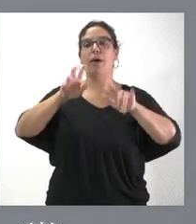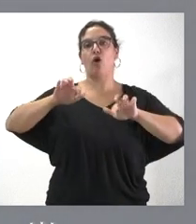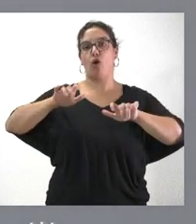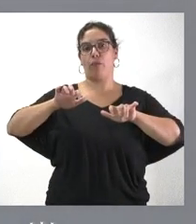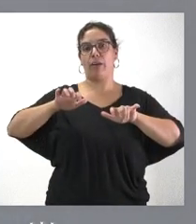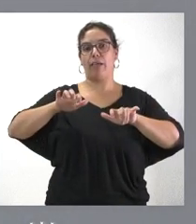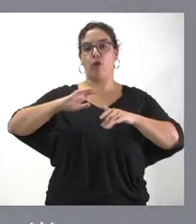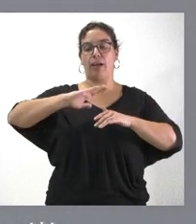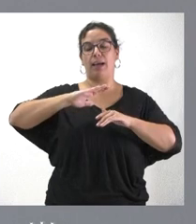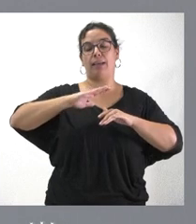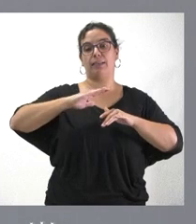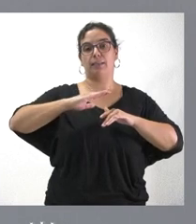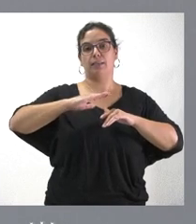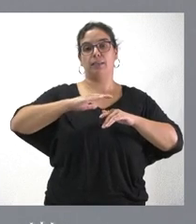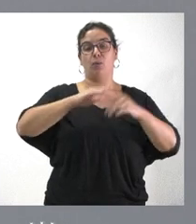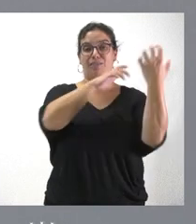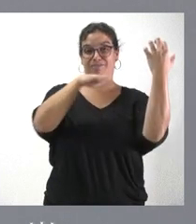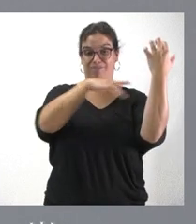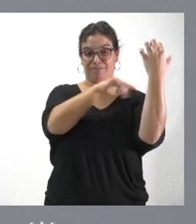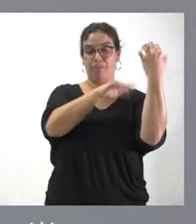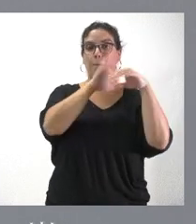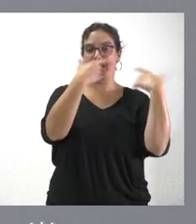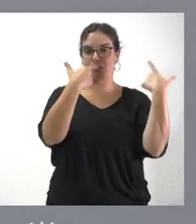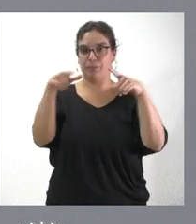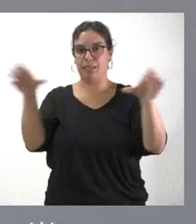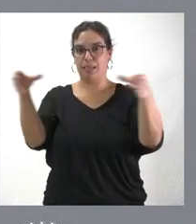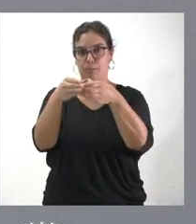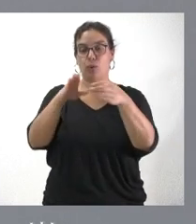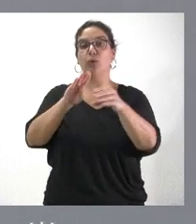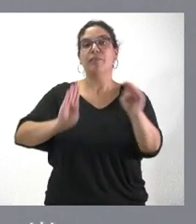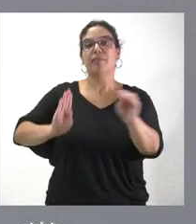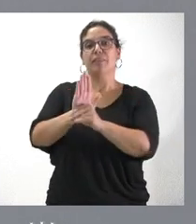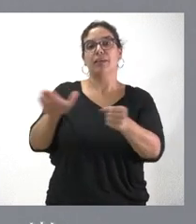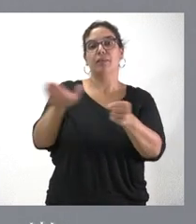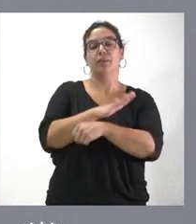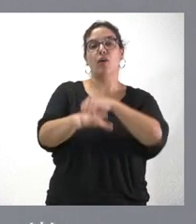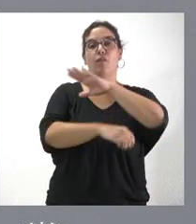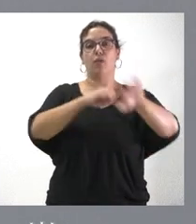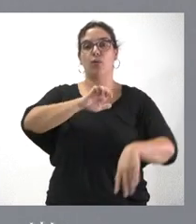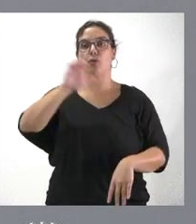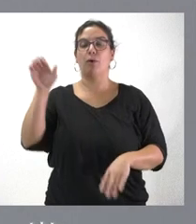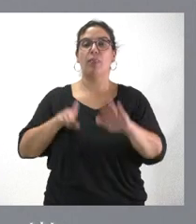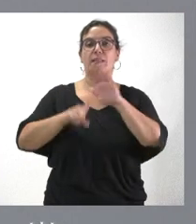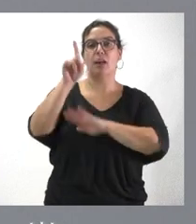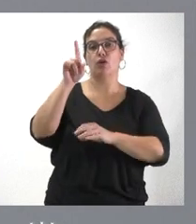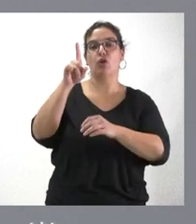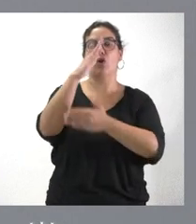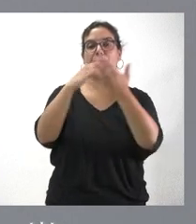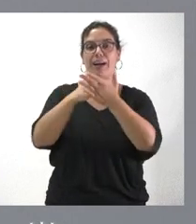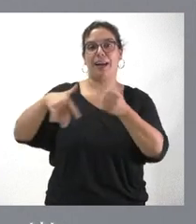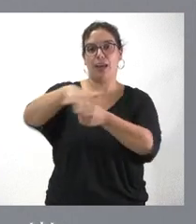de sobremesa para el operativo de extinción de incendios financiados por los fondos europeos de desarrollo regional.